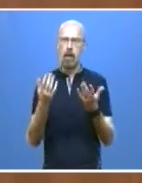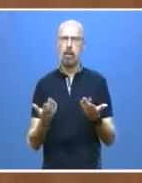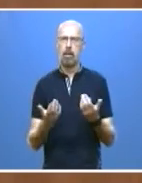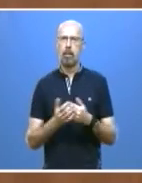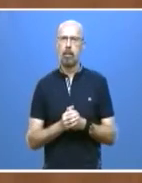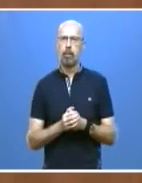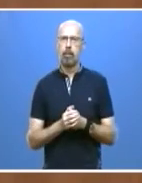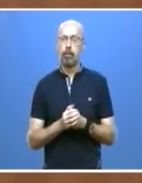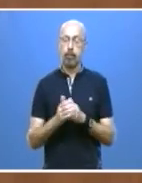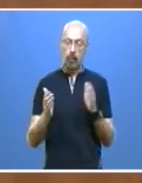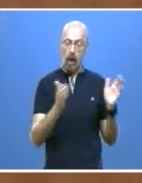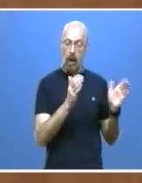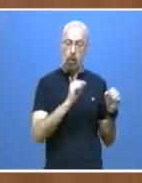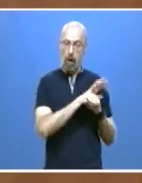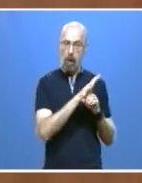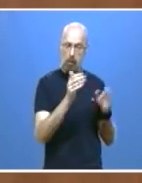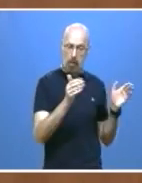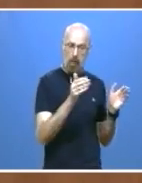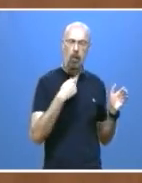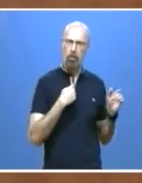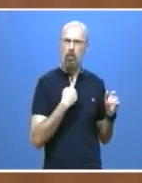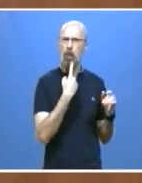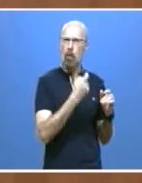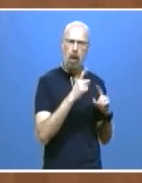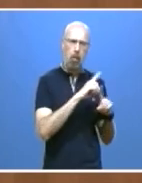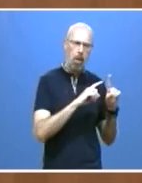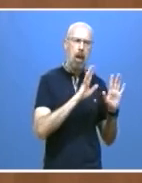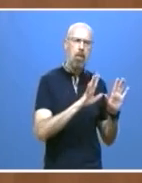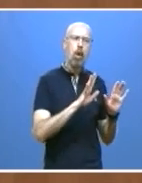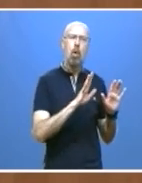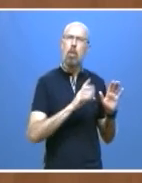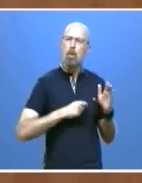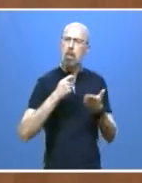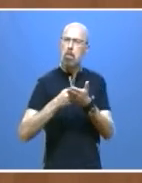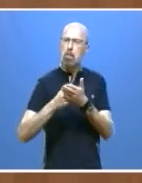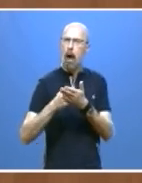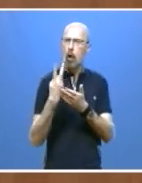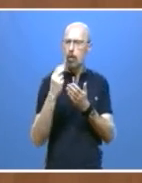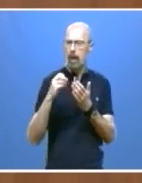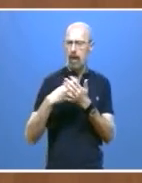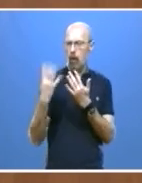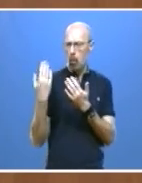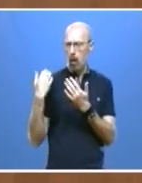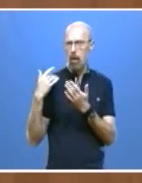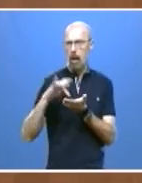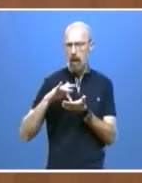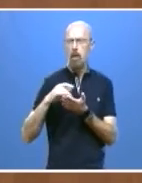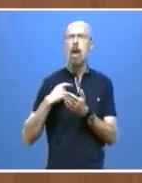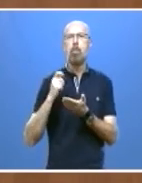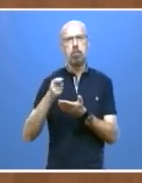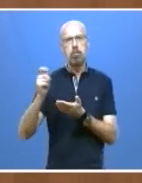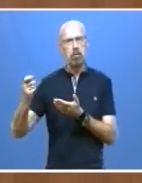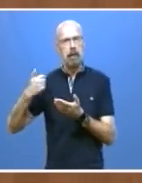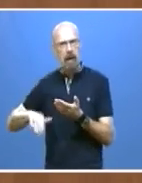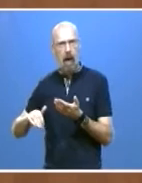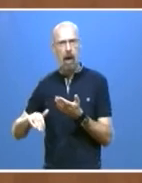pese a las dificultades, hemos culminado los pagos del 2019 y hemos recibido las solicitudes de pago del